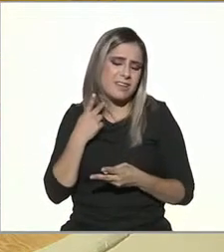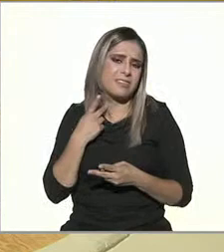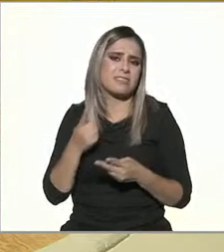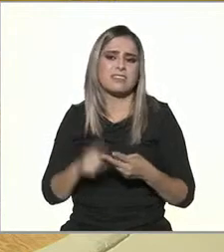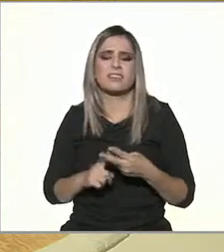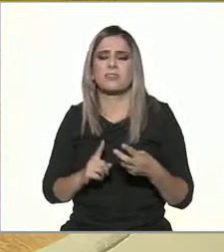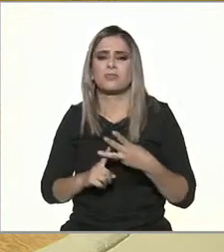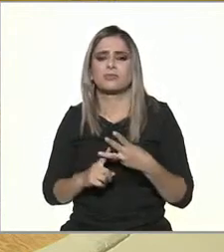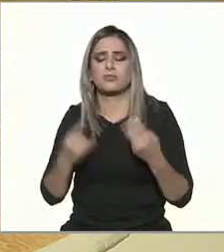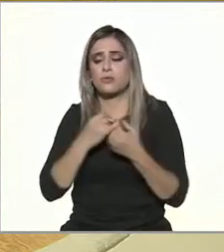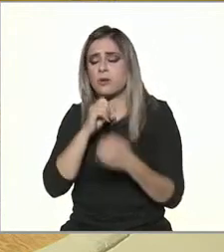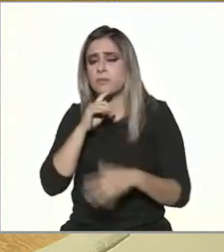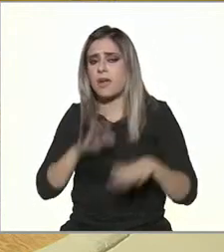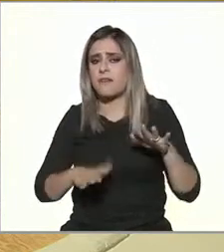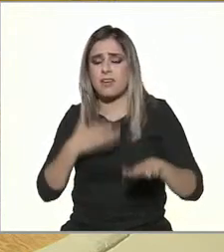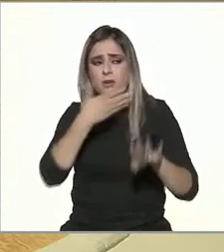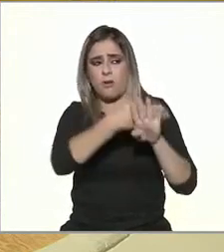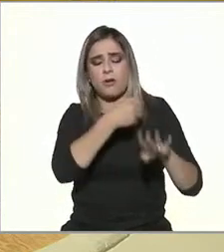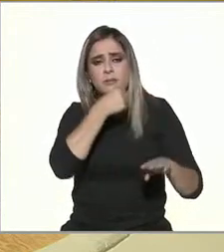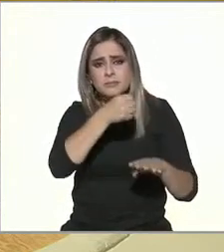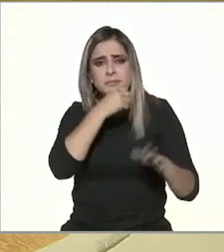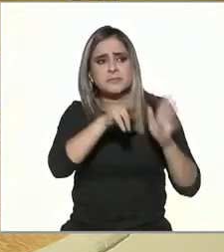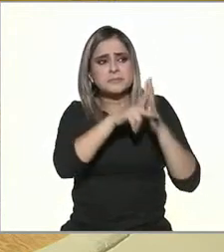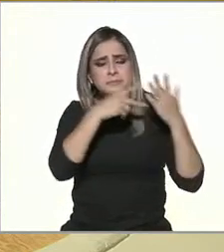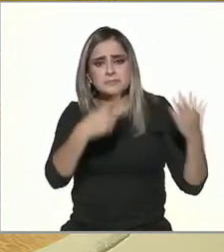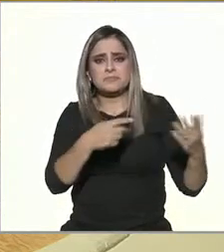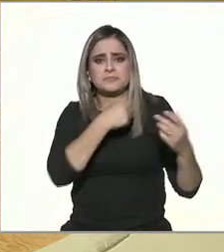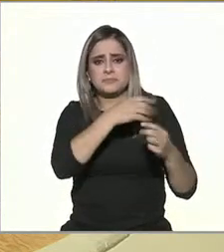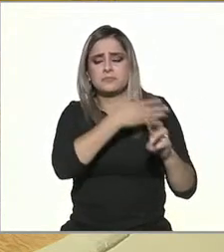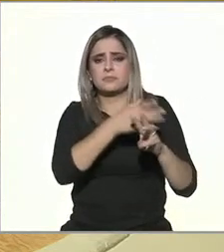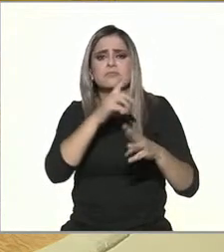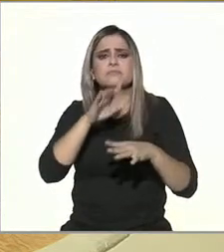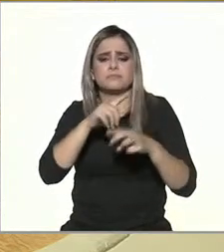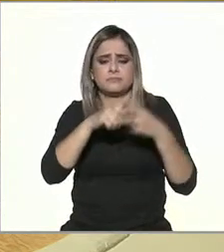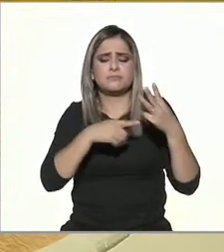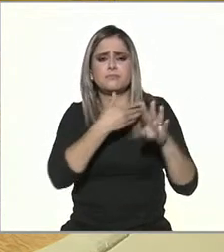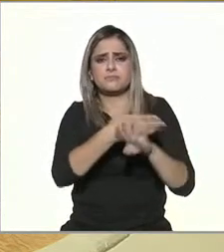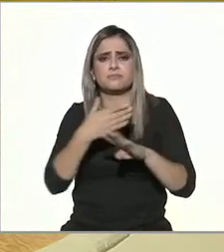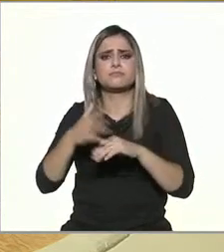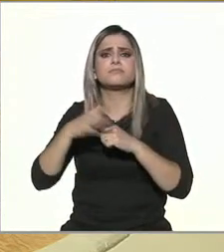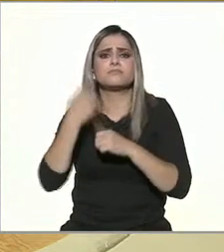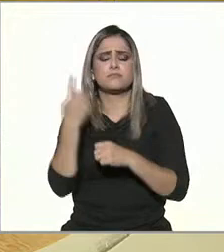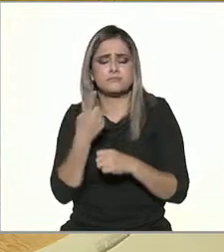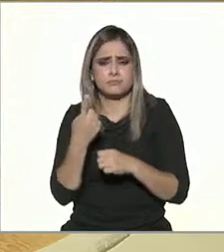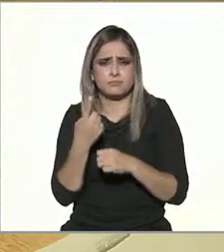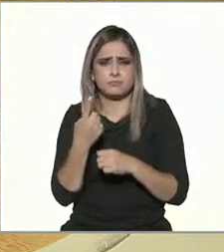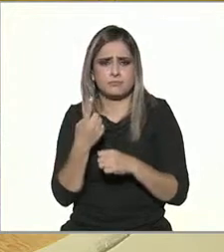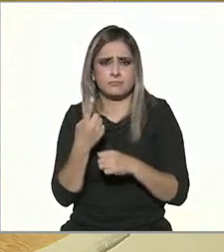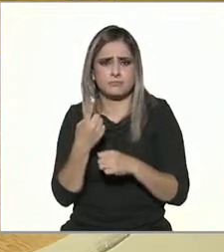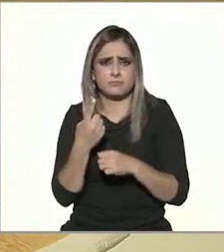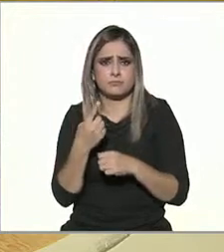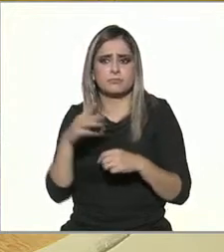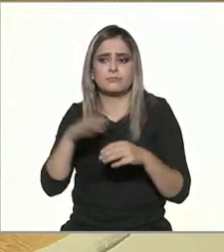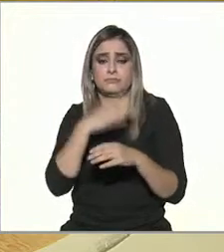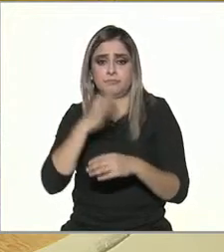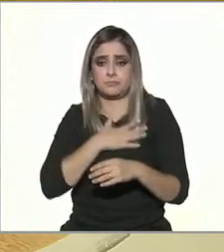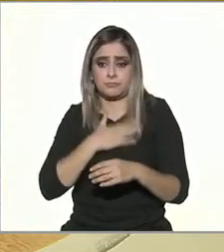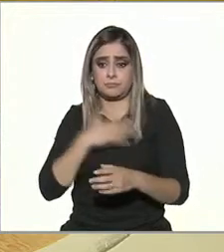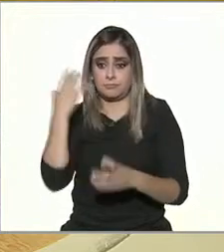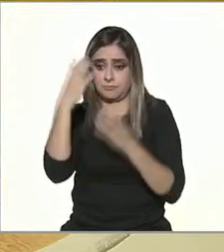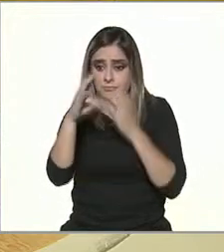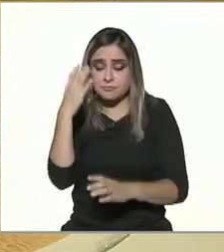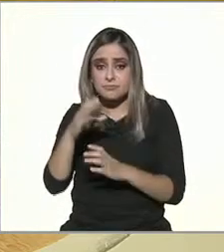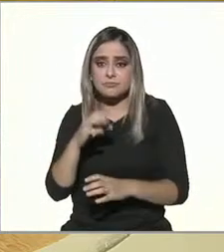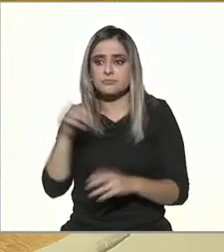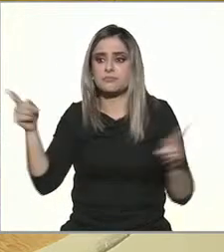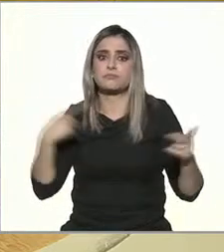inclusive es contra los mismos medios de comunicación. ¿Por qué? Porque empiezan a cuestionar algo que siempre ponemos en tela de juicio,